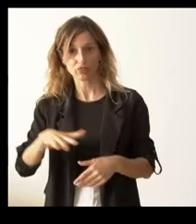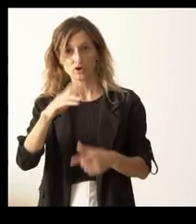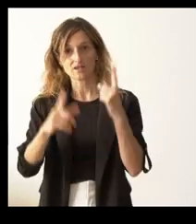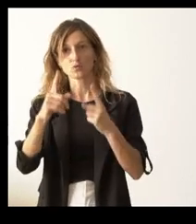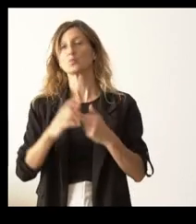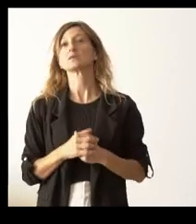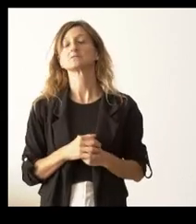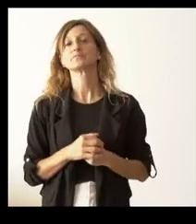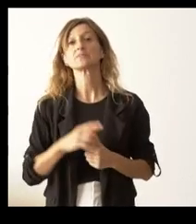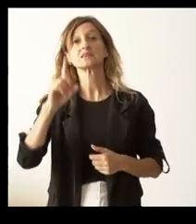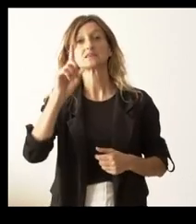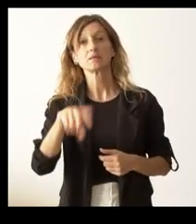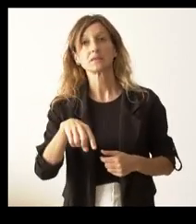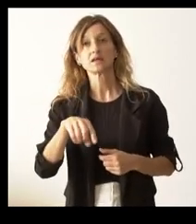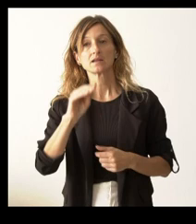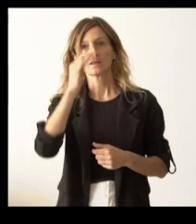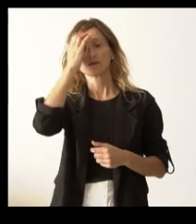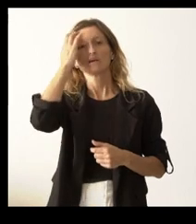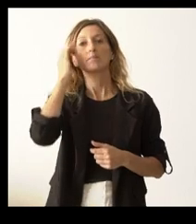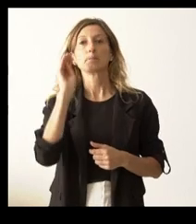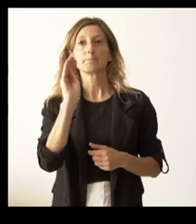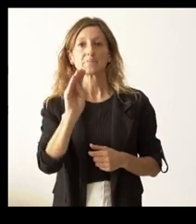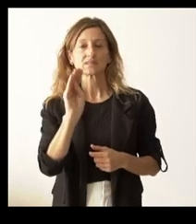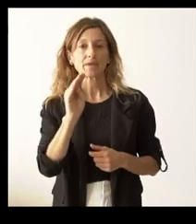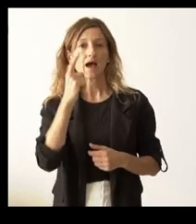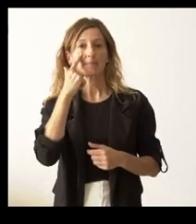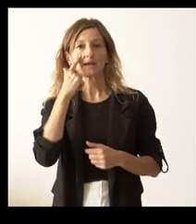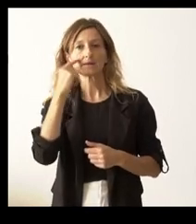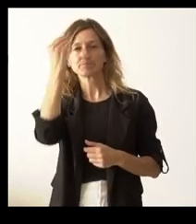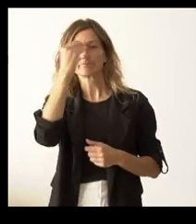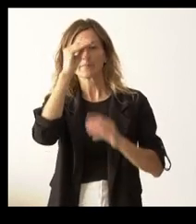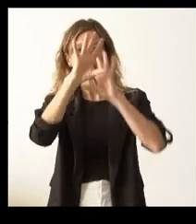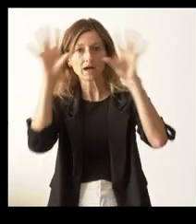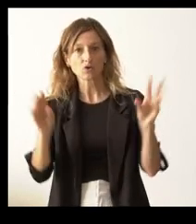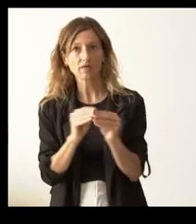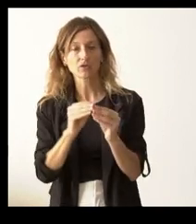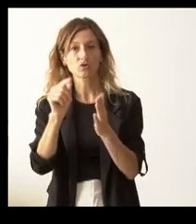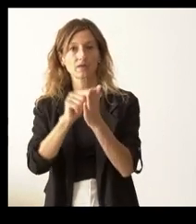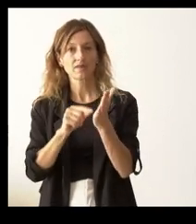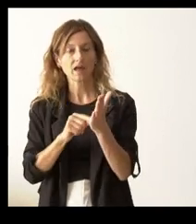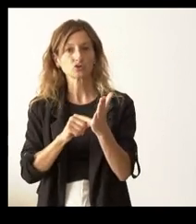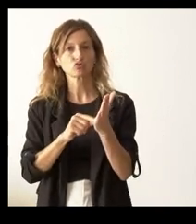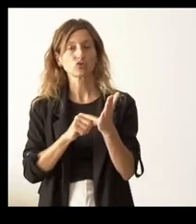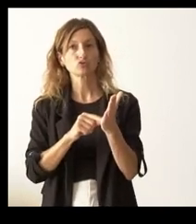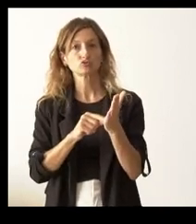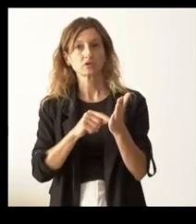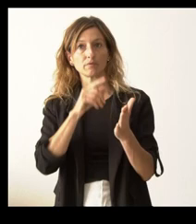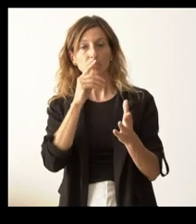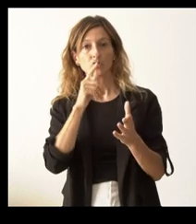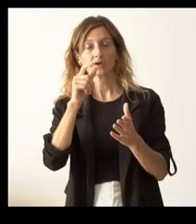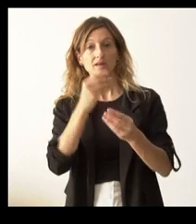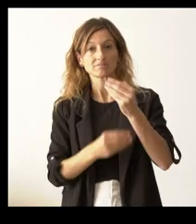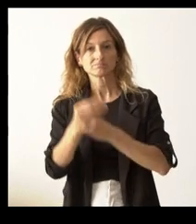Y luego, por otro lado, quería preguntarle al portavoz de la Junta una valoración sobre los datos del saldo vegetativo, del descenso de la natalidad que